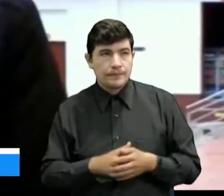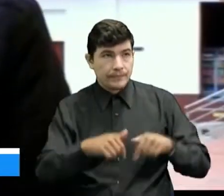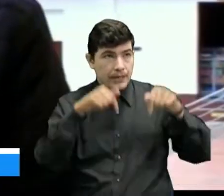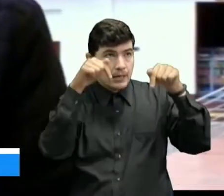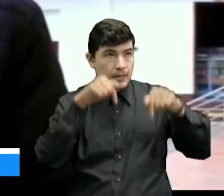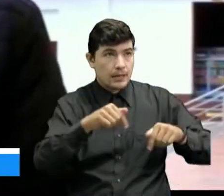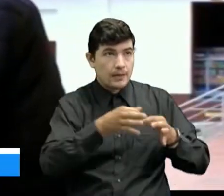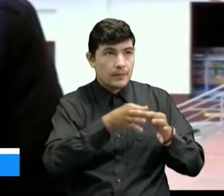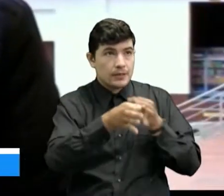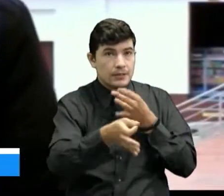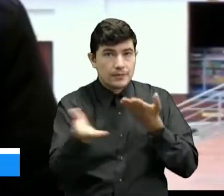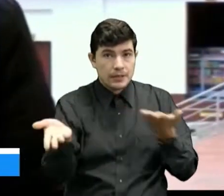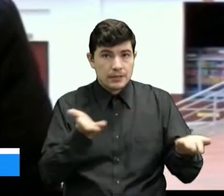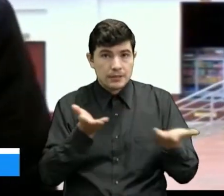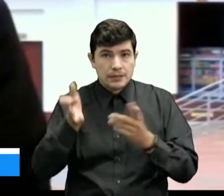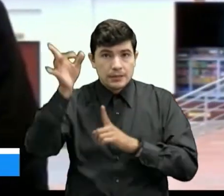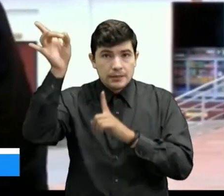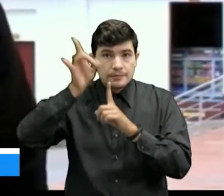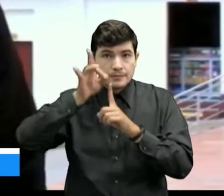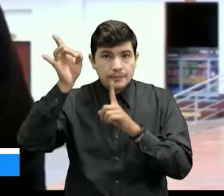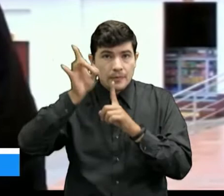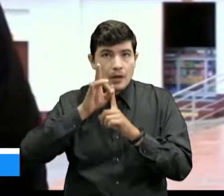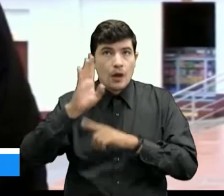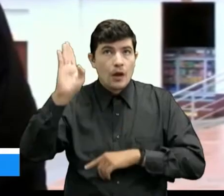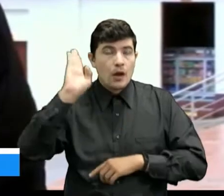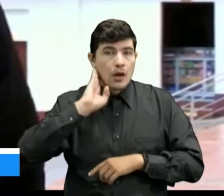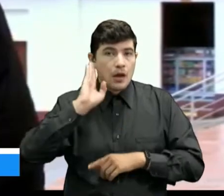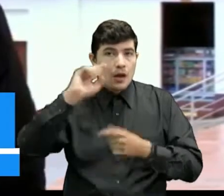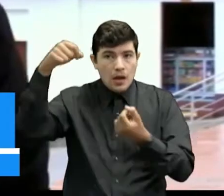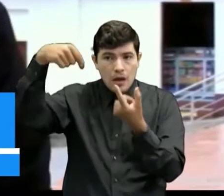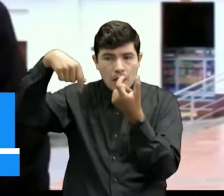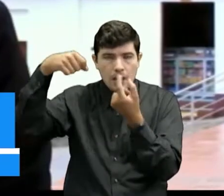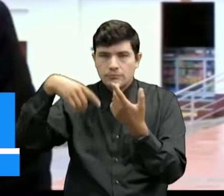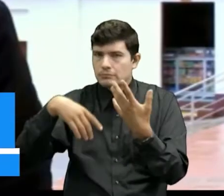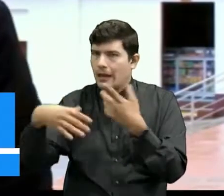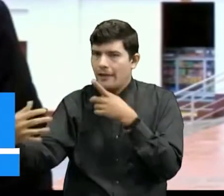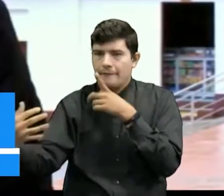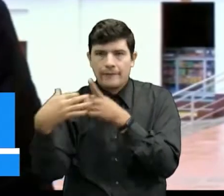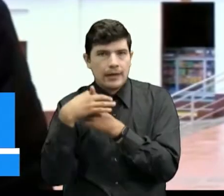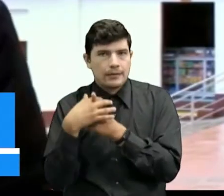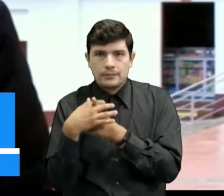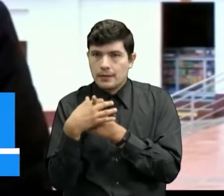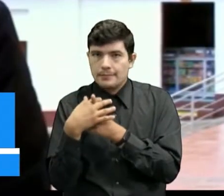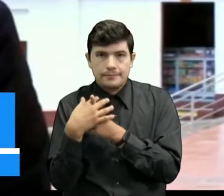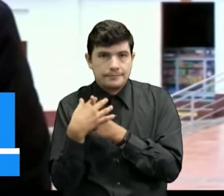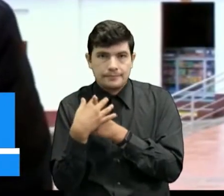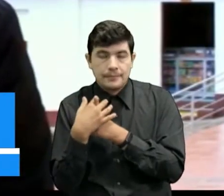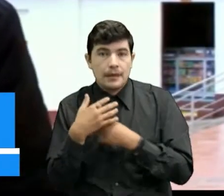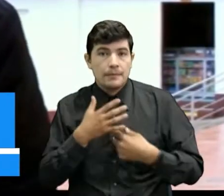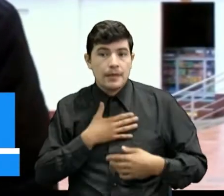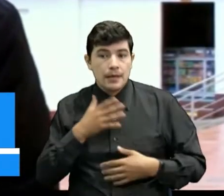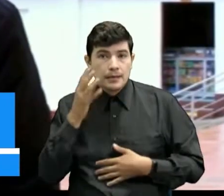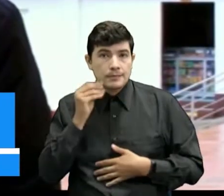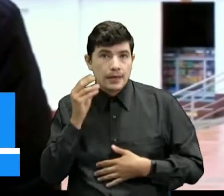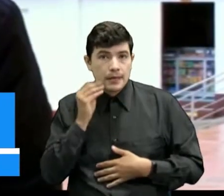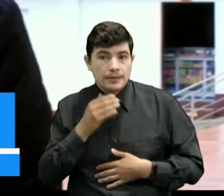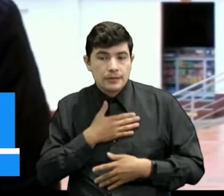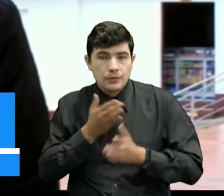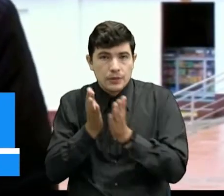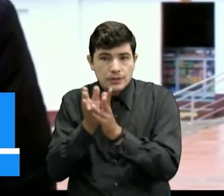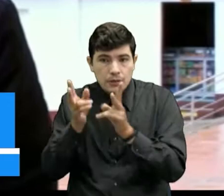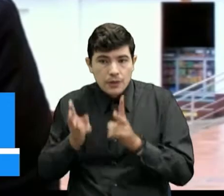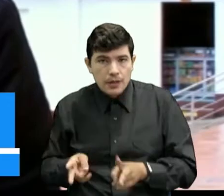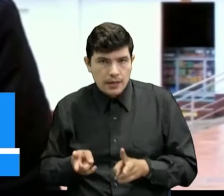municipio el servicio de conectividad y telefonía pues nos está afectando bastante. Hablo de mi experiencia como estudiante